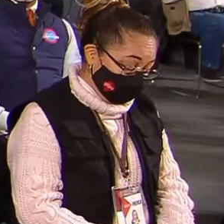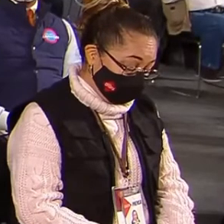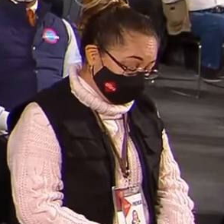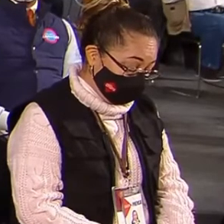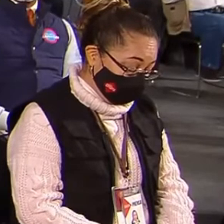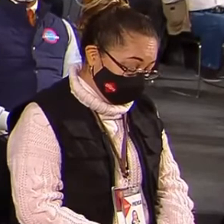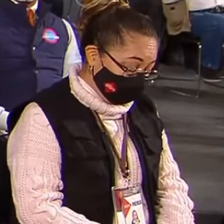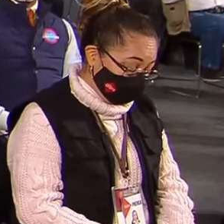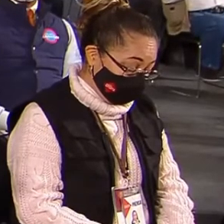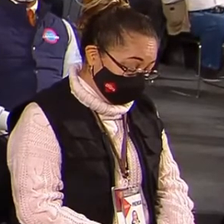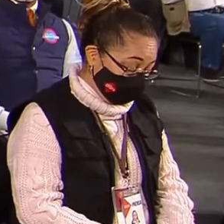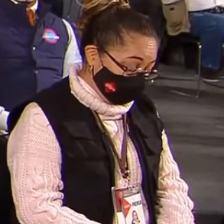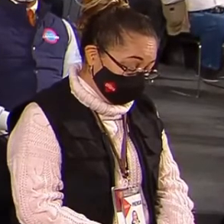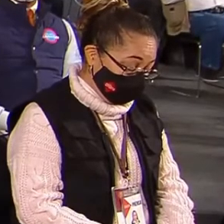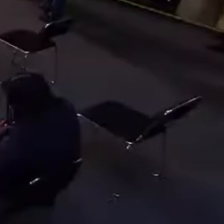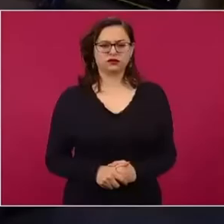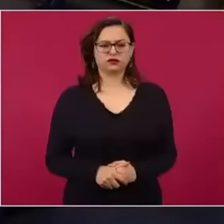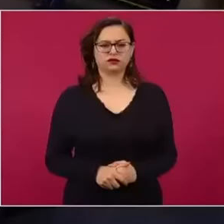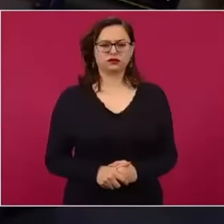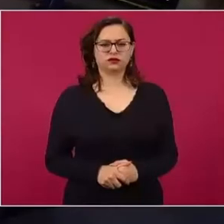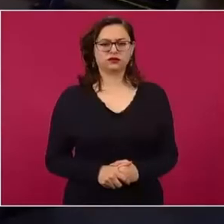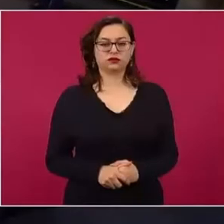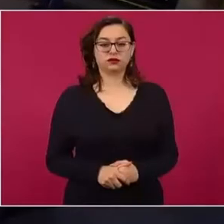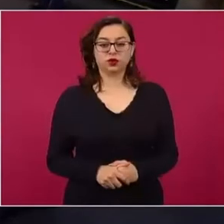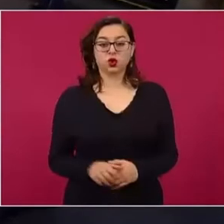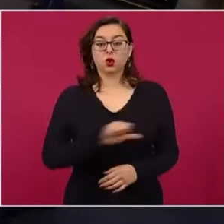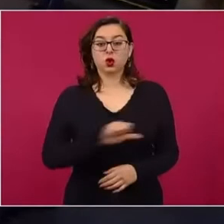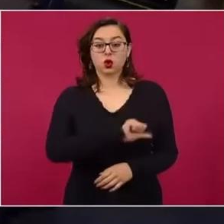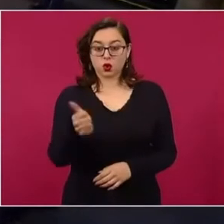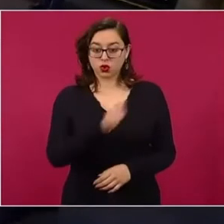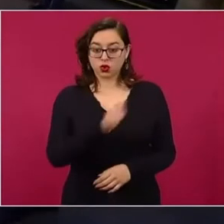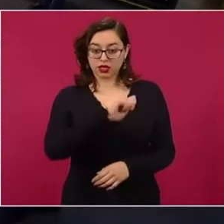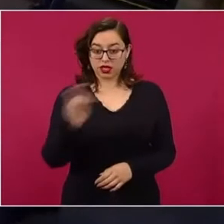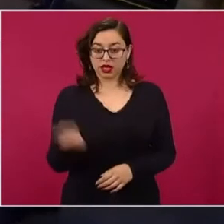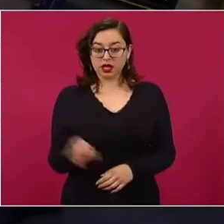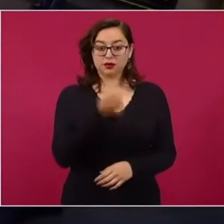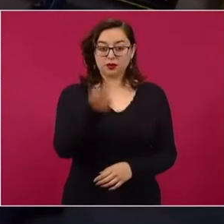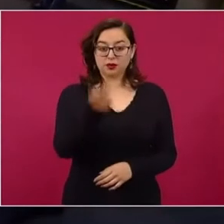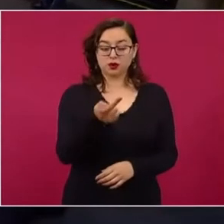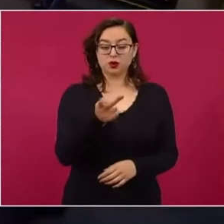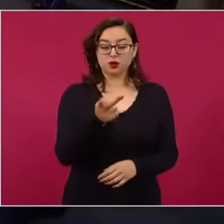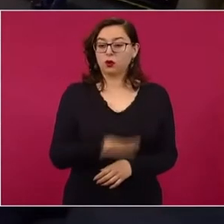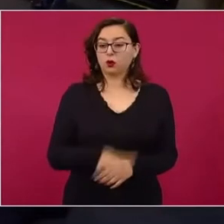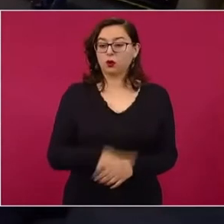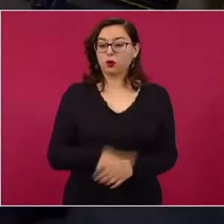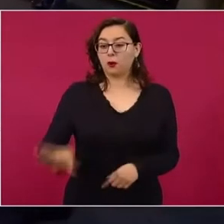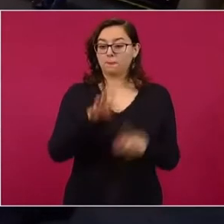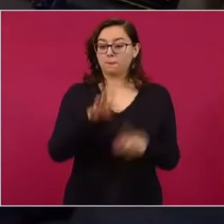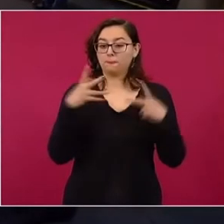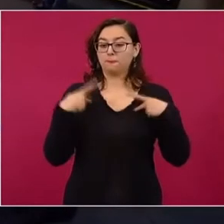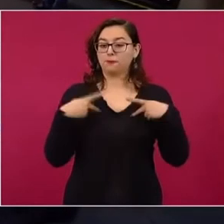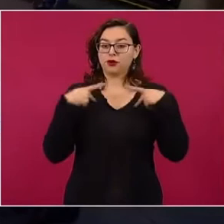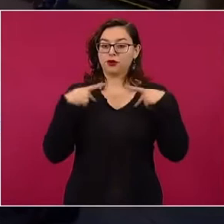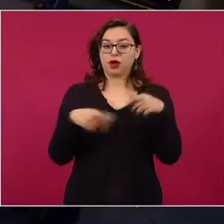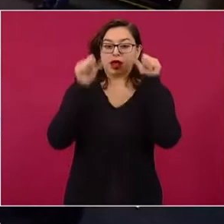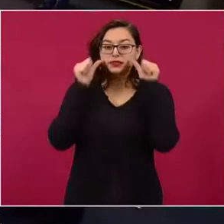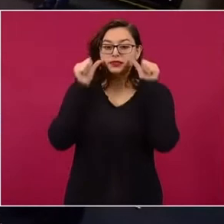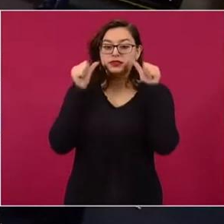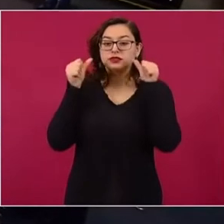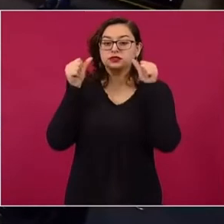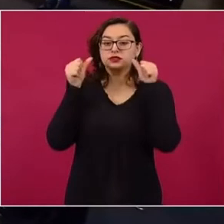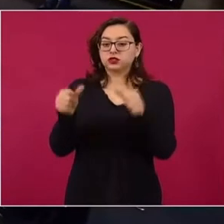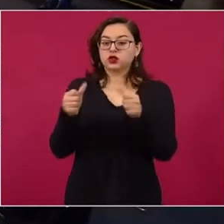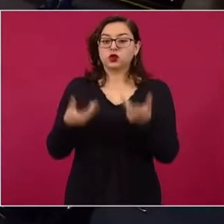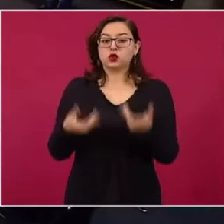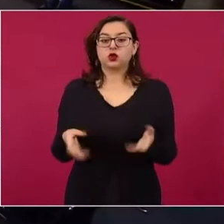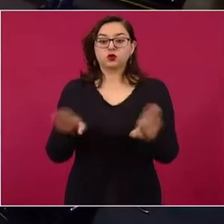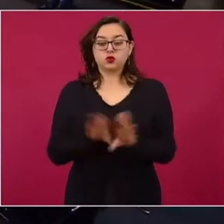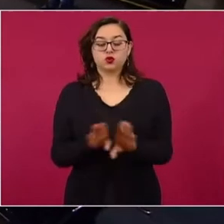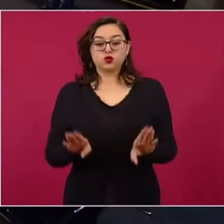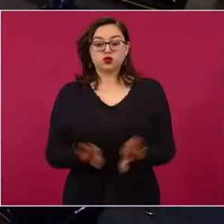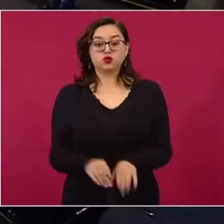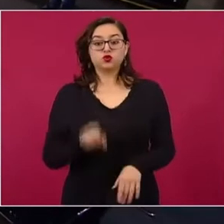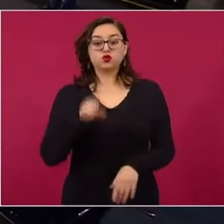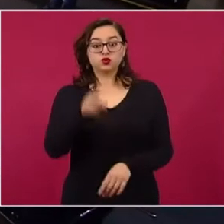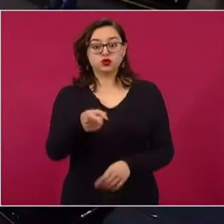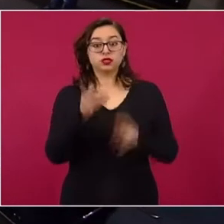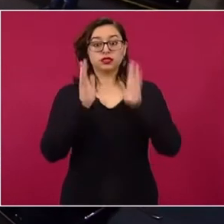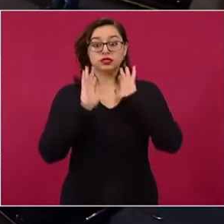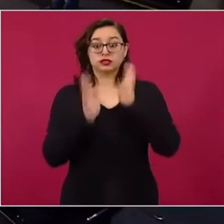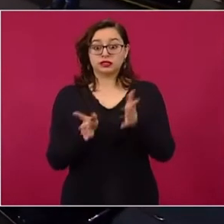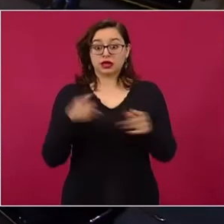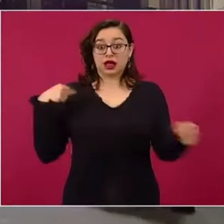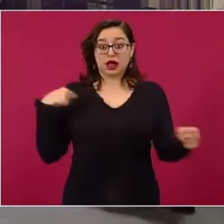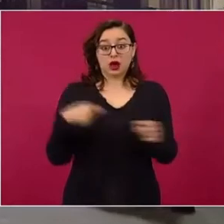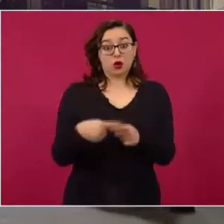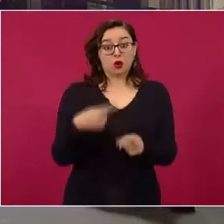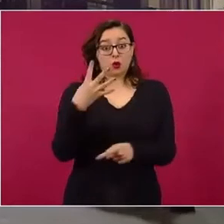ya la atención ciudadana, presidente? Usted, bueno, pues ya prácticamente cumplió el cuarto año, o va ser el cuarto